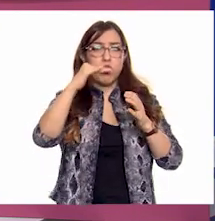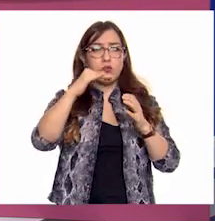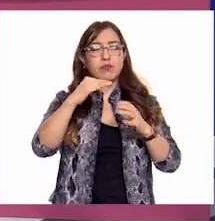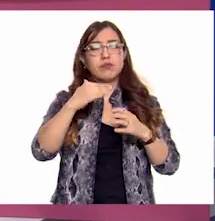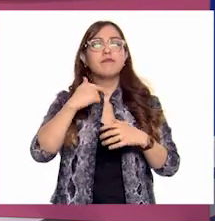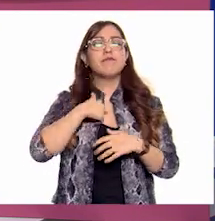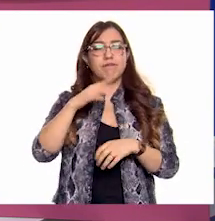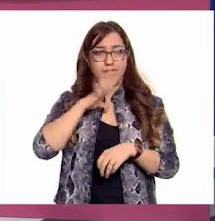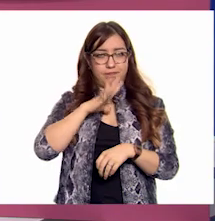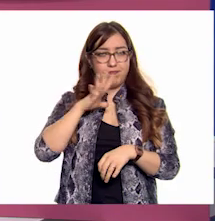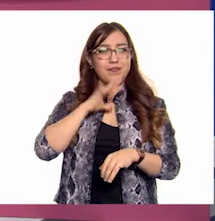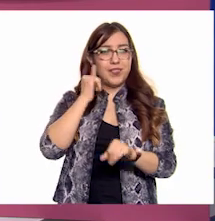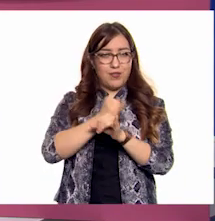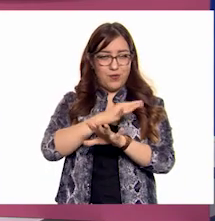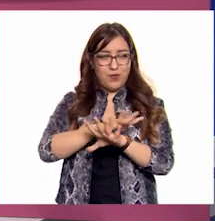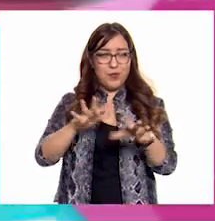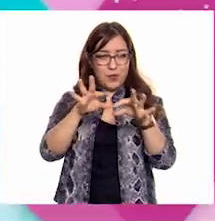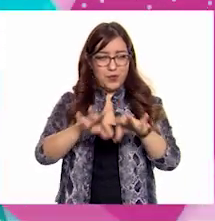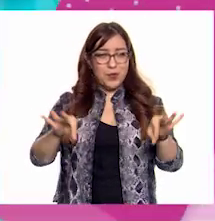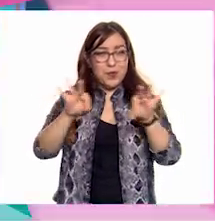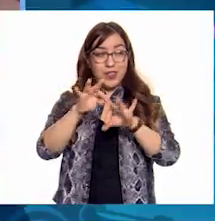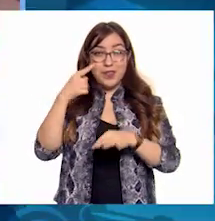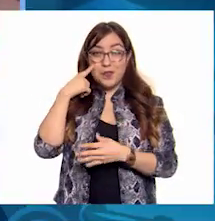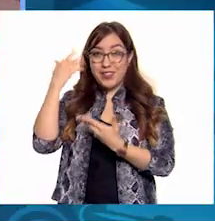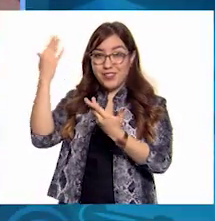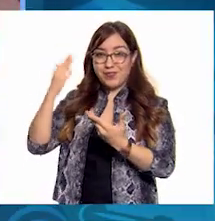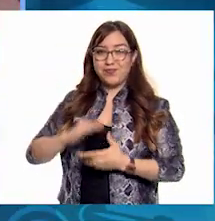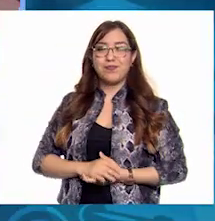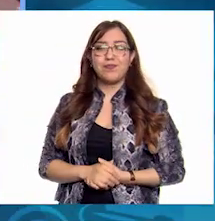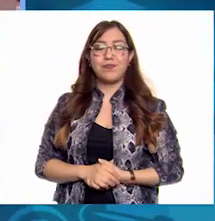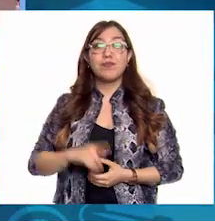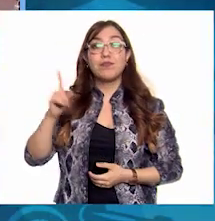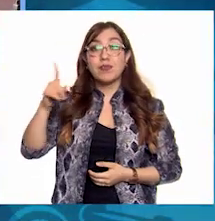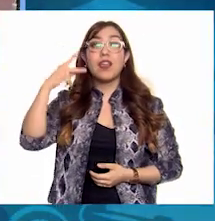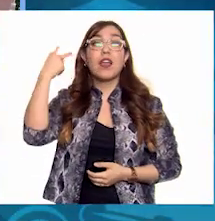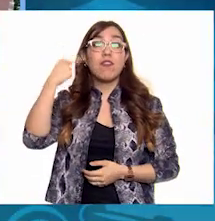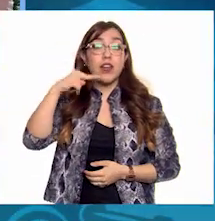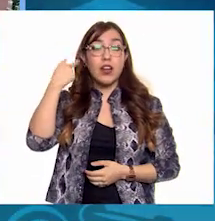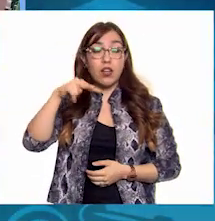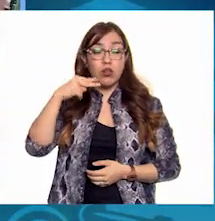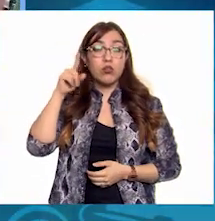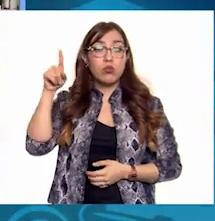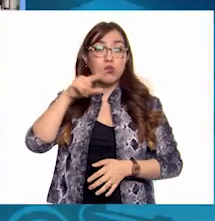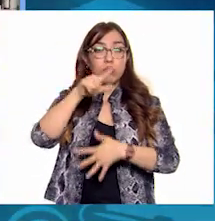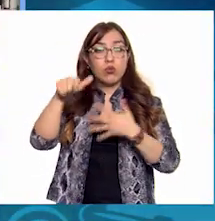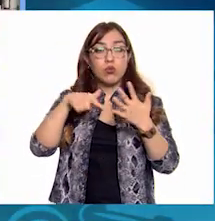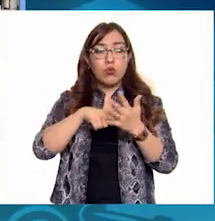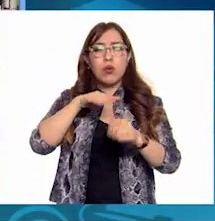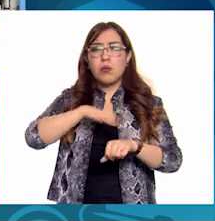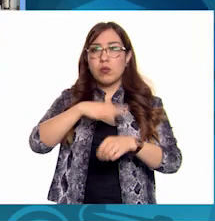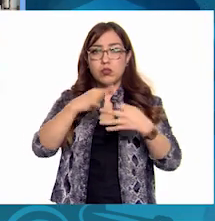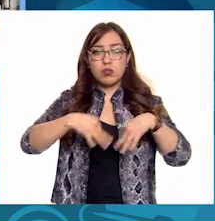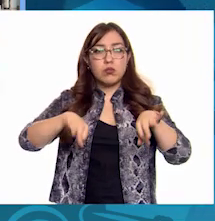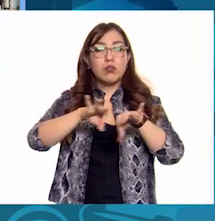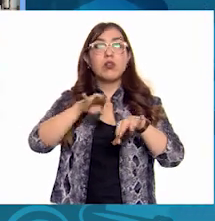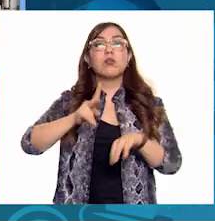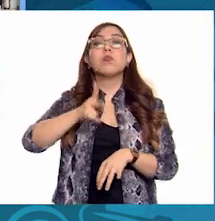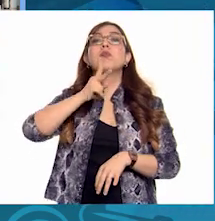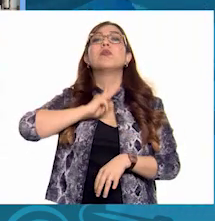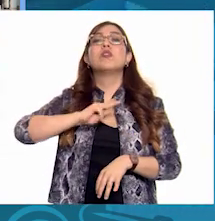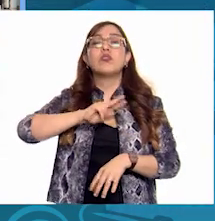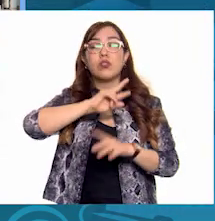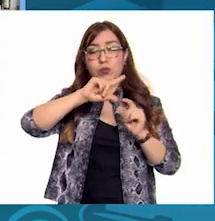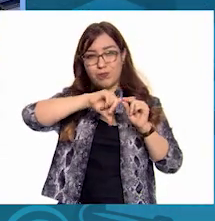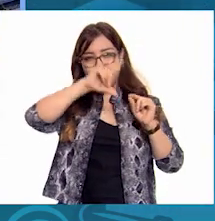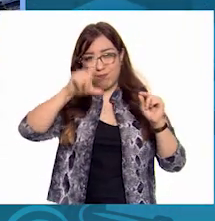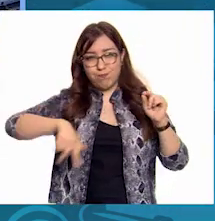respecto Así que... ¡Corre video! Veracruz es el tercer productor de petróleo en el país Concentra casi la mitad